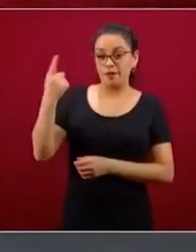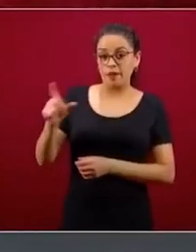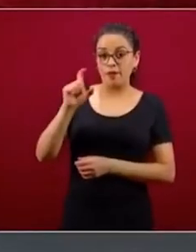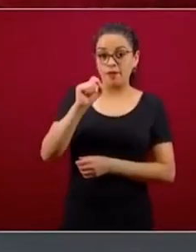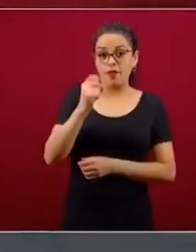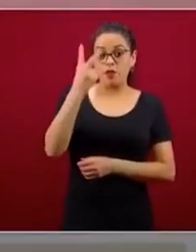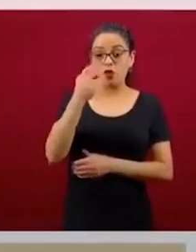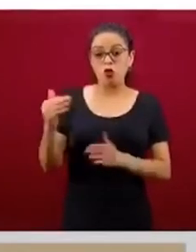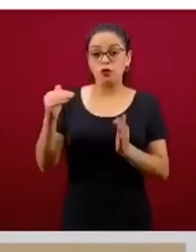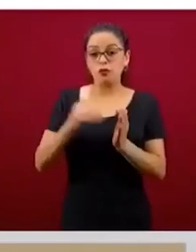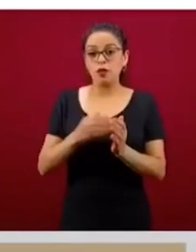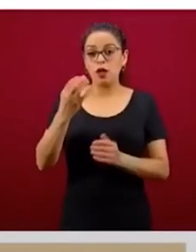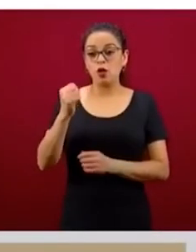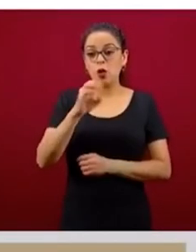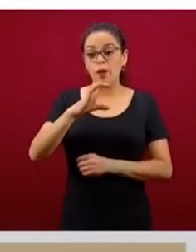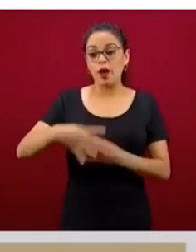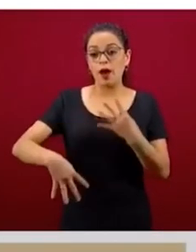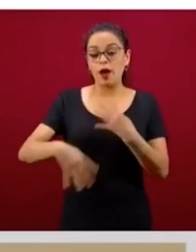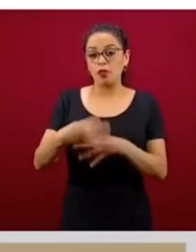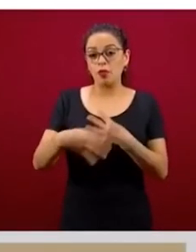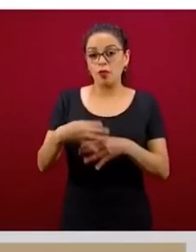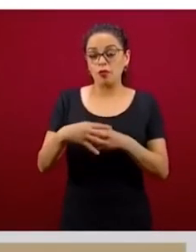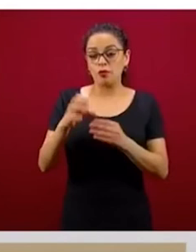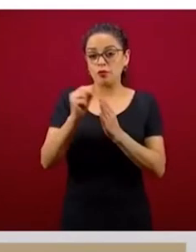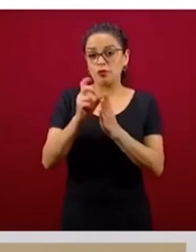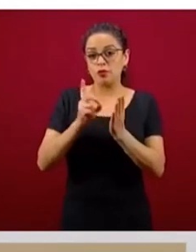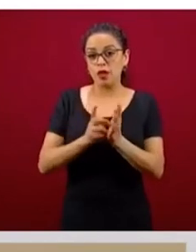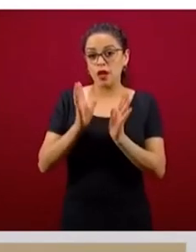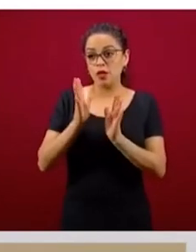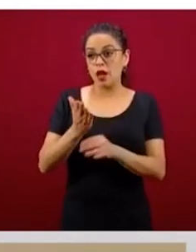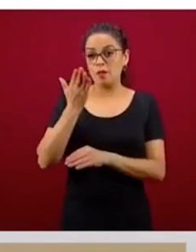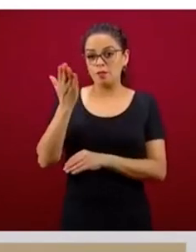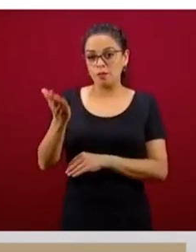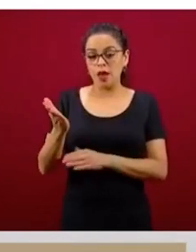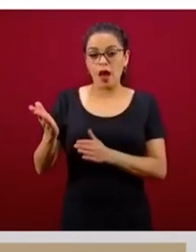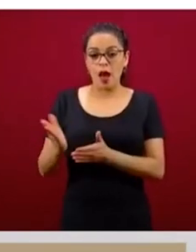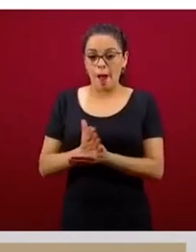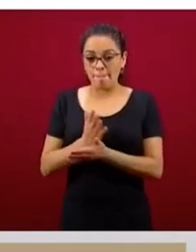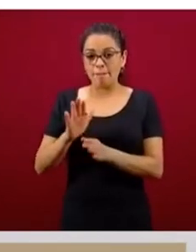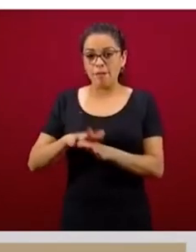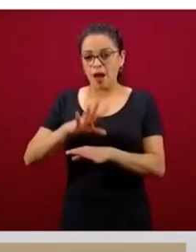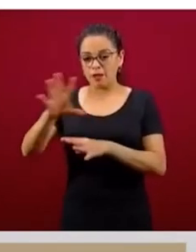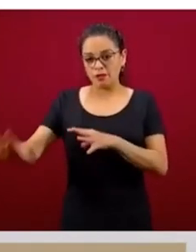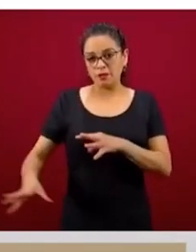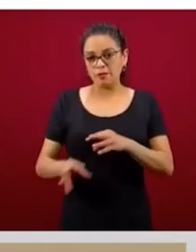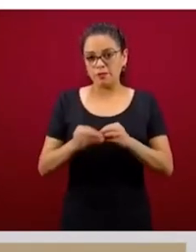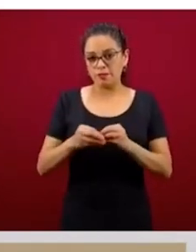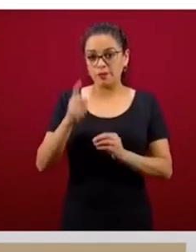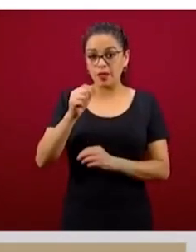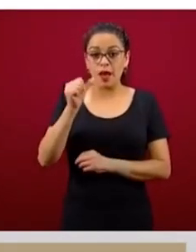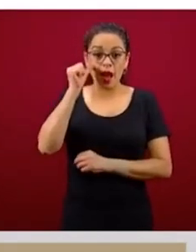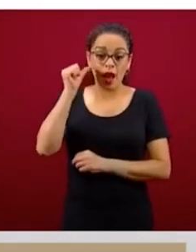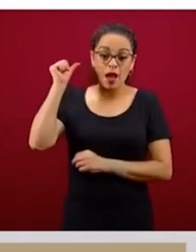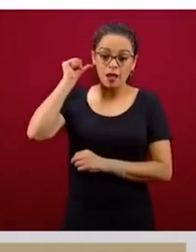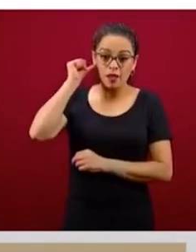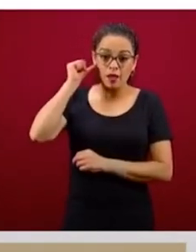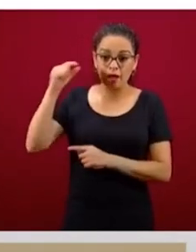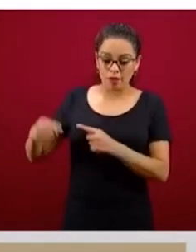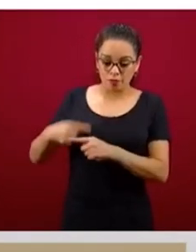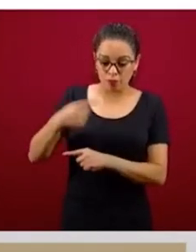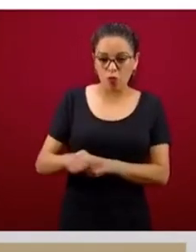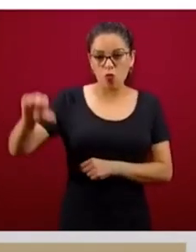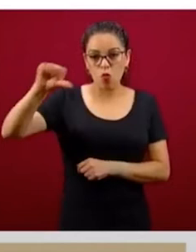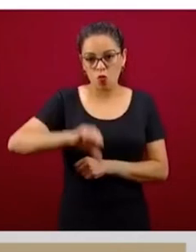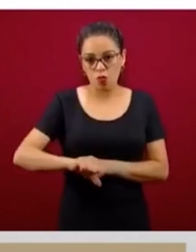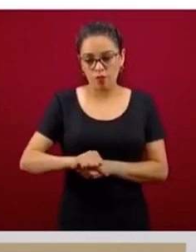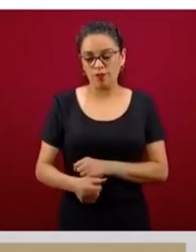mil 914 solicitudes adicionales en las últimas, del corte de ayer al corte de hoy, es decir,